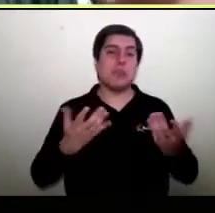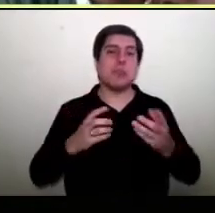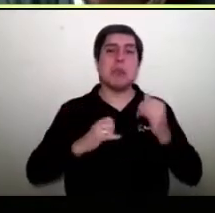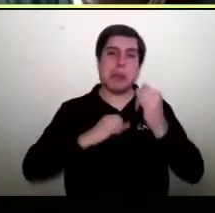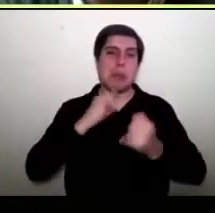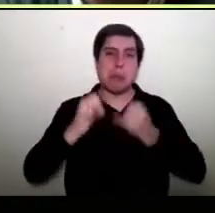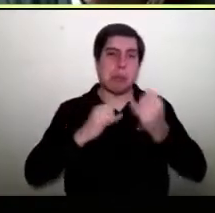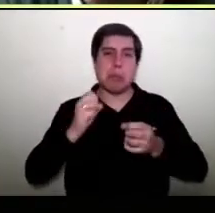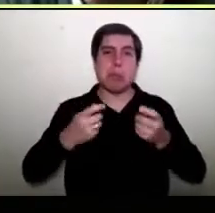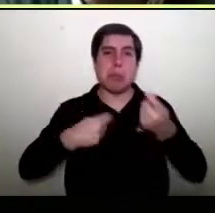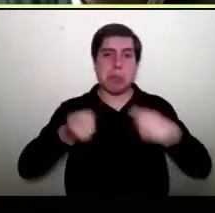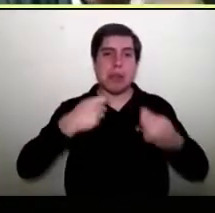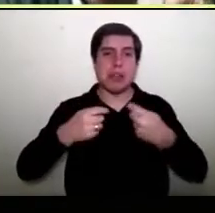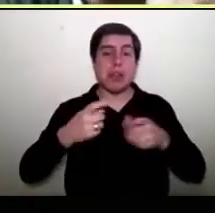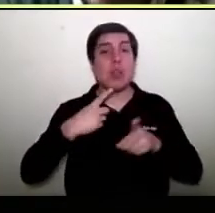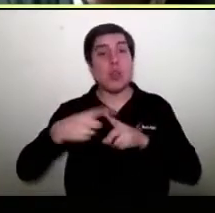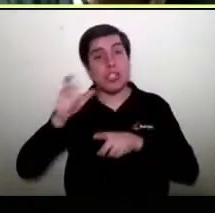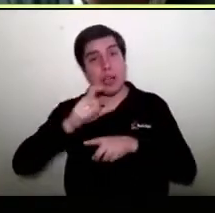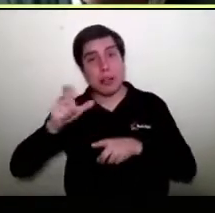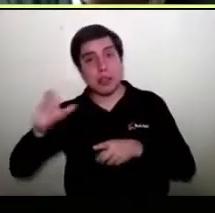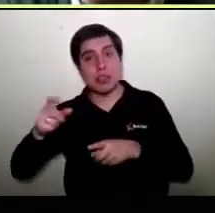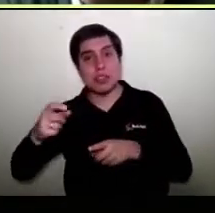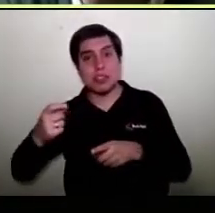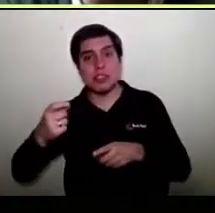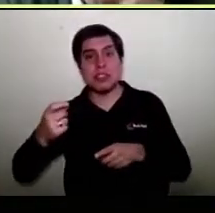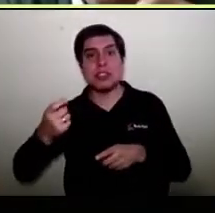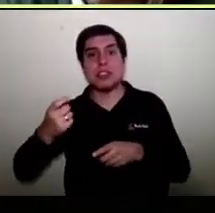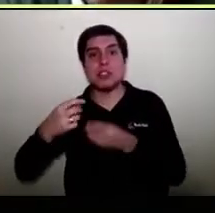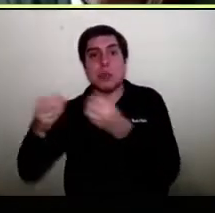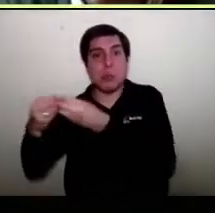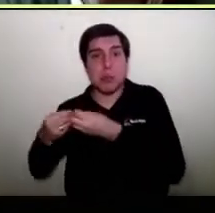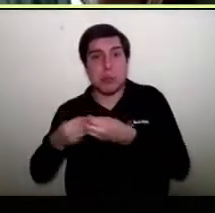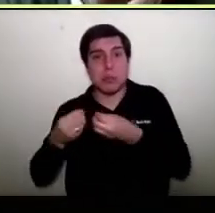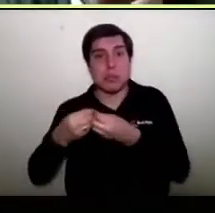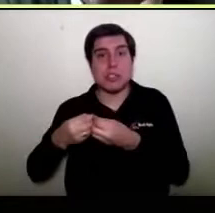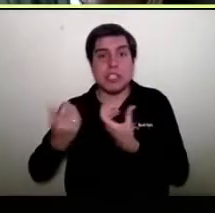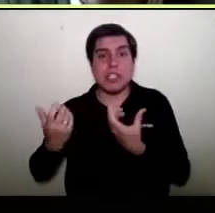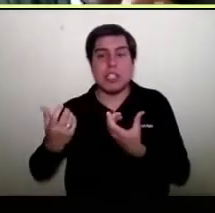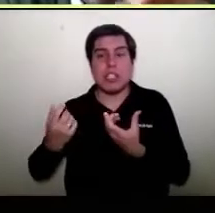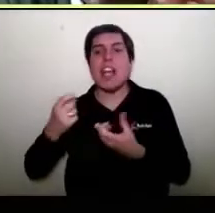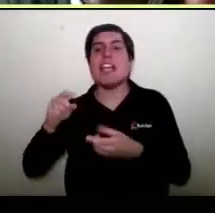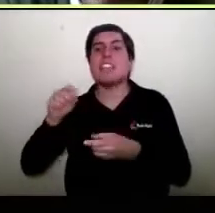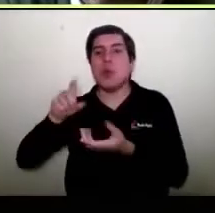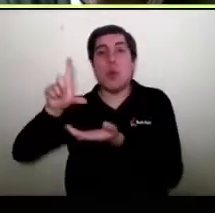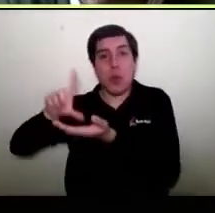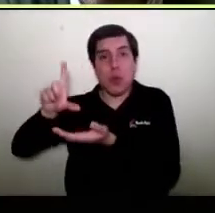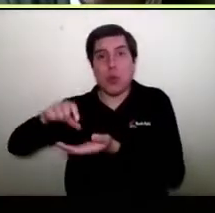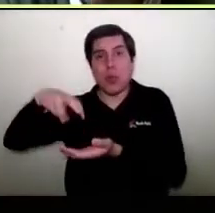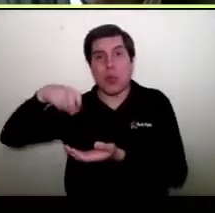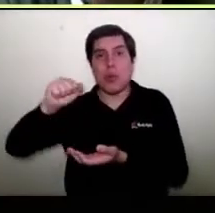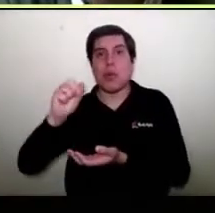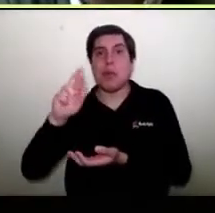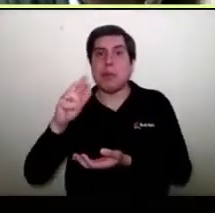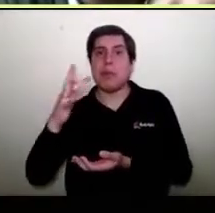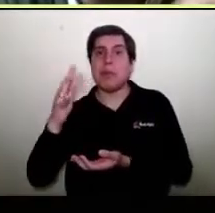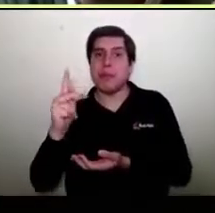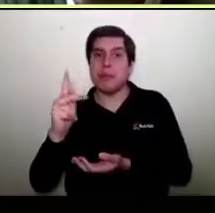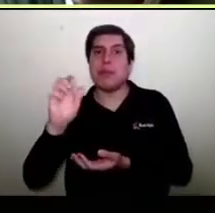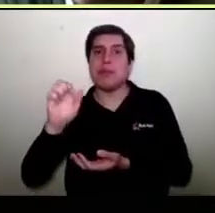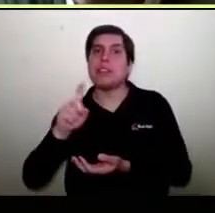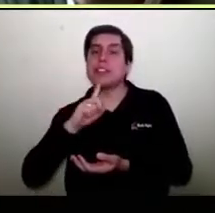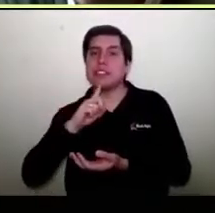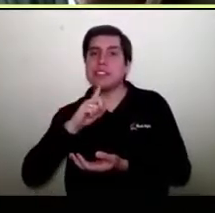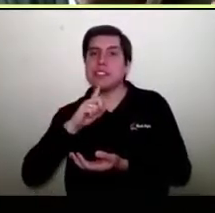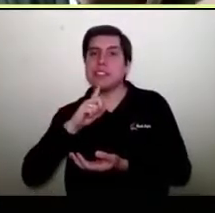Cuando yo estoy con muchos otros, soy un market place. Y no se entienda que muchas veces un market place no son los